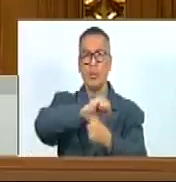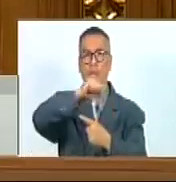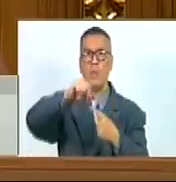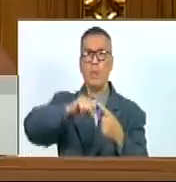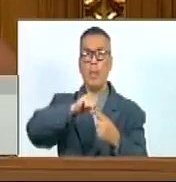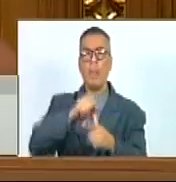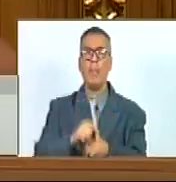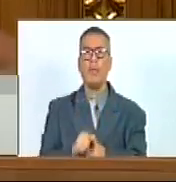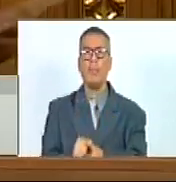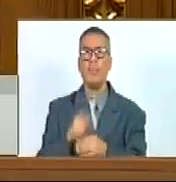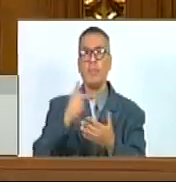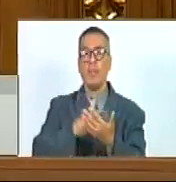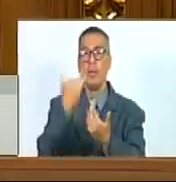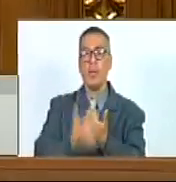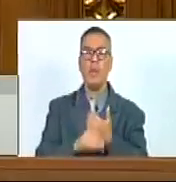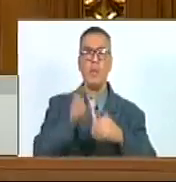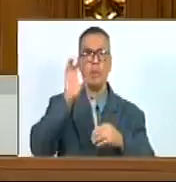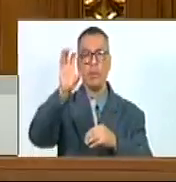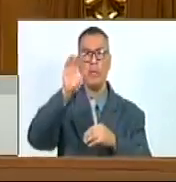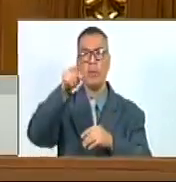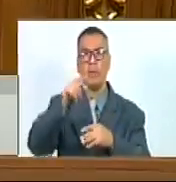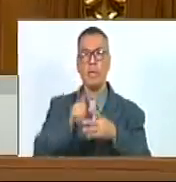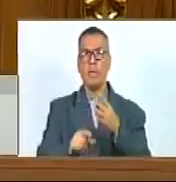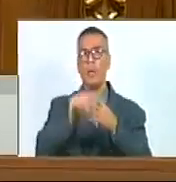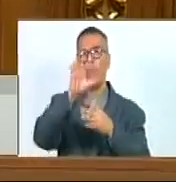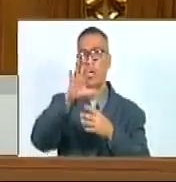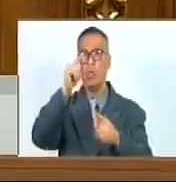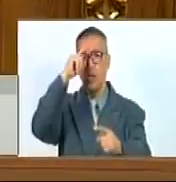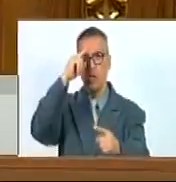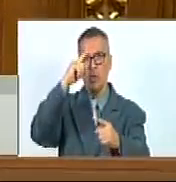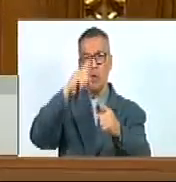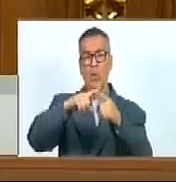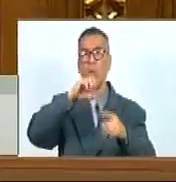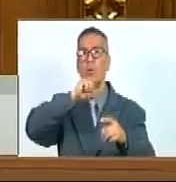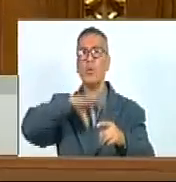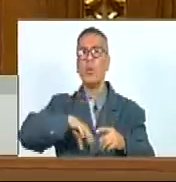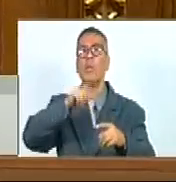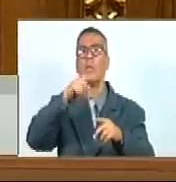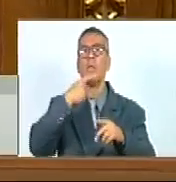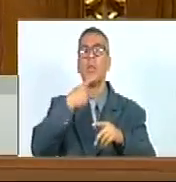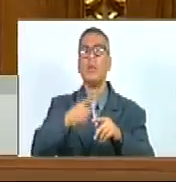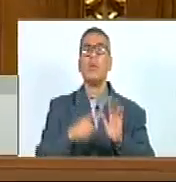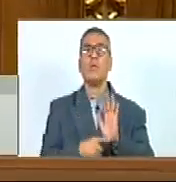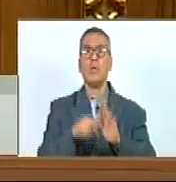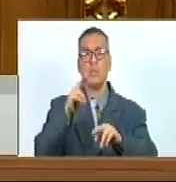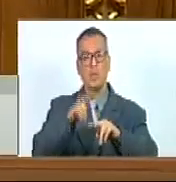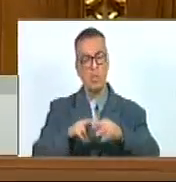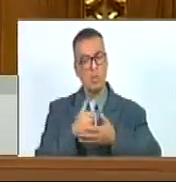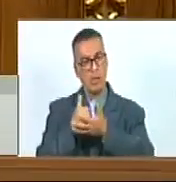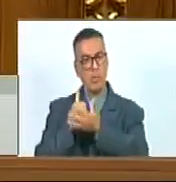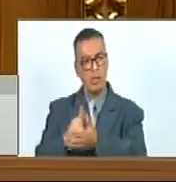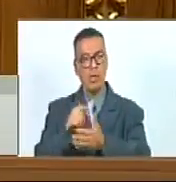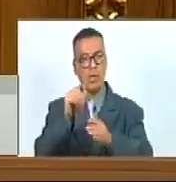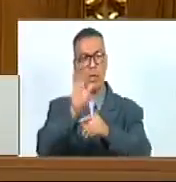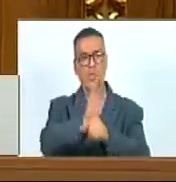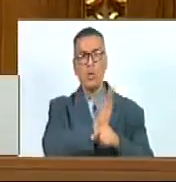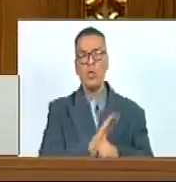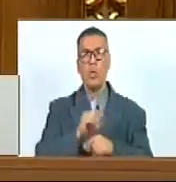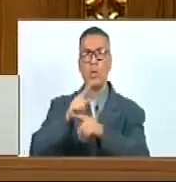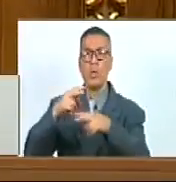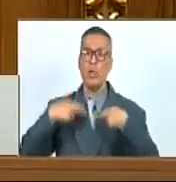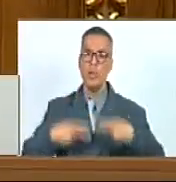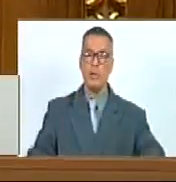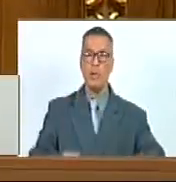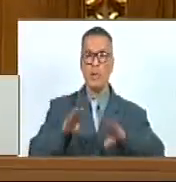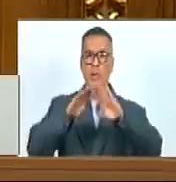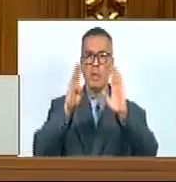El plan de la patria En su quinto Objetivo histórico Establece la contribución Con la preservación De la vida En